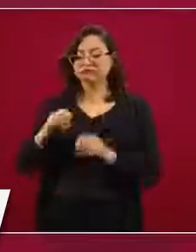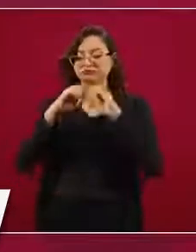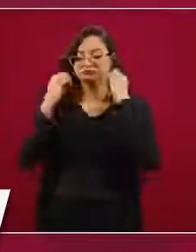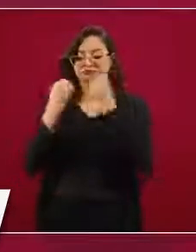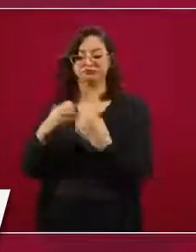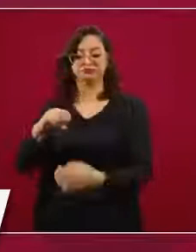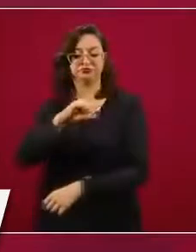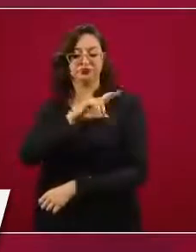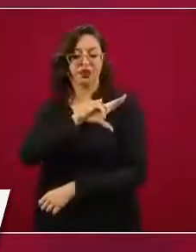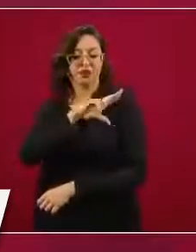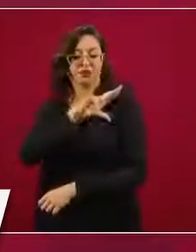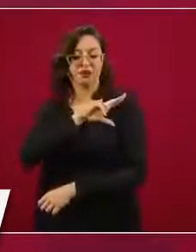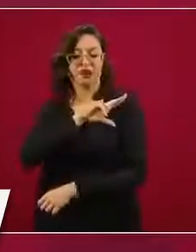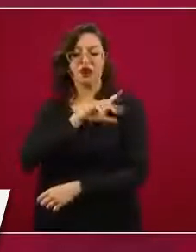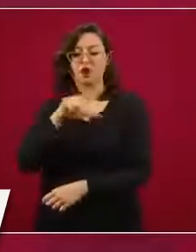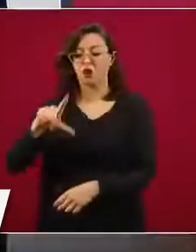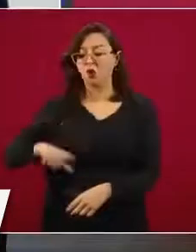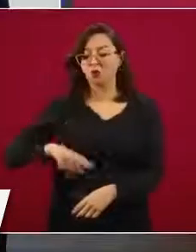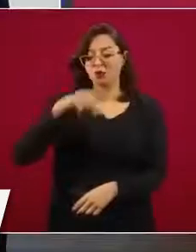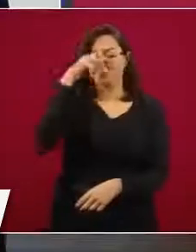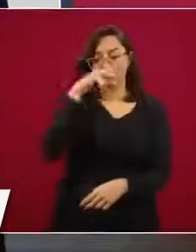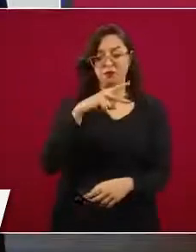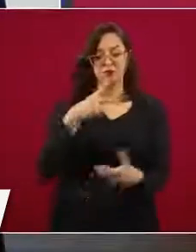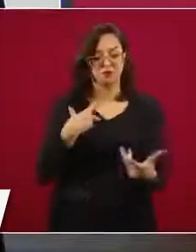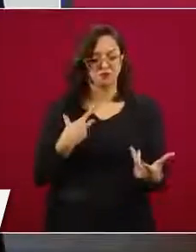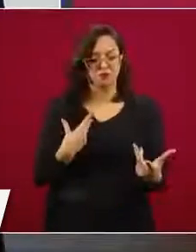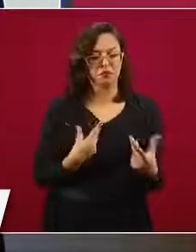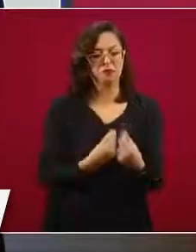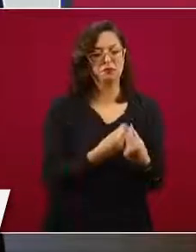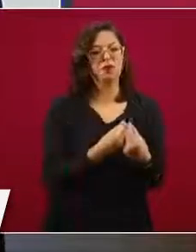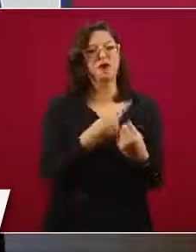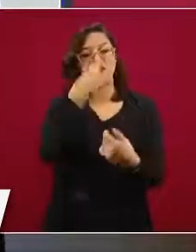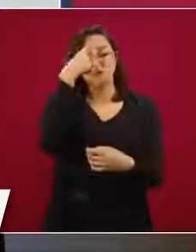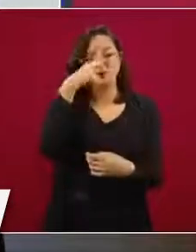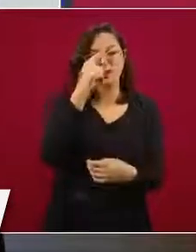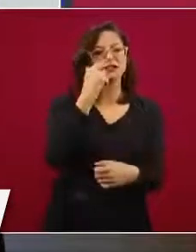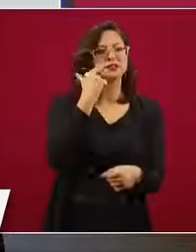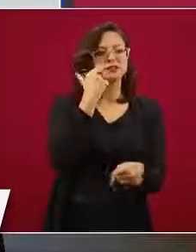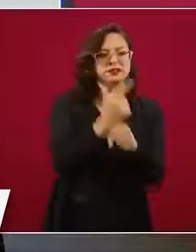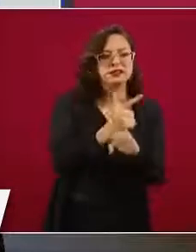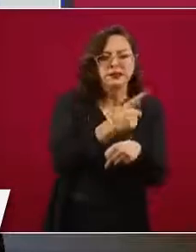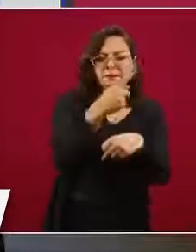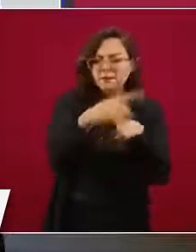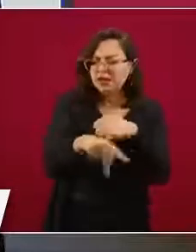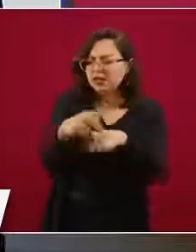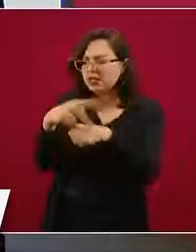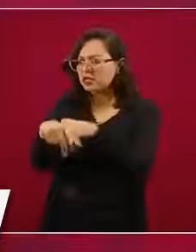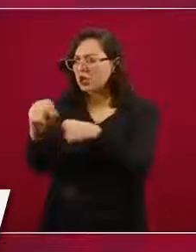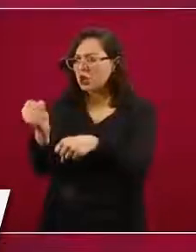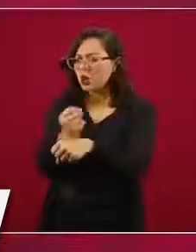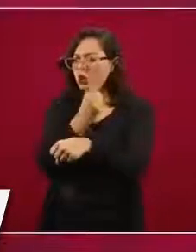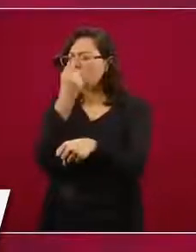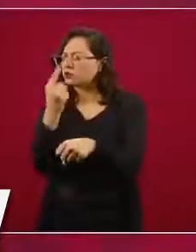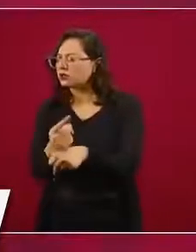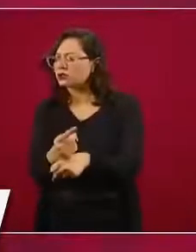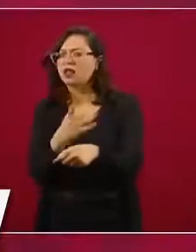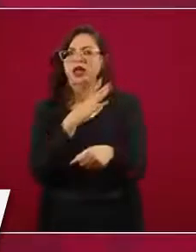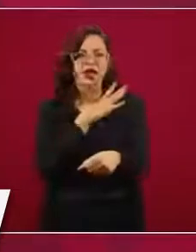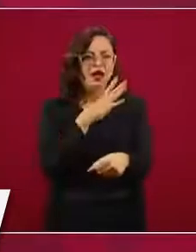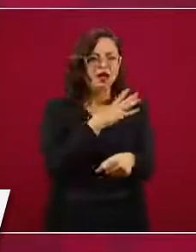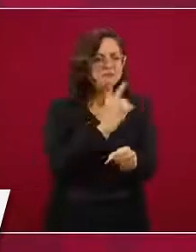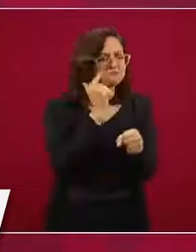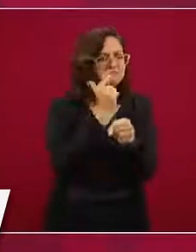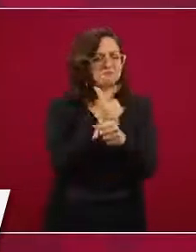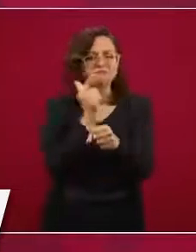de México para facilitar, para identificar riesgos y oportunidades en este nuevo acuerdo y lograr los